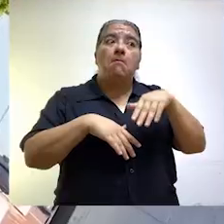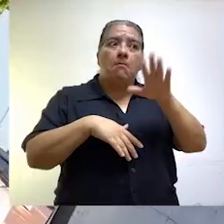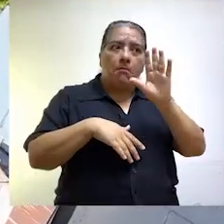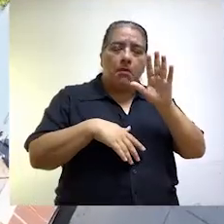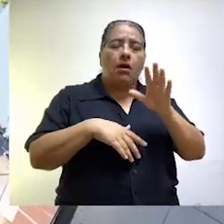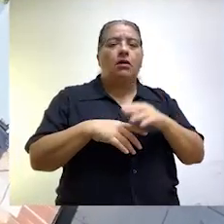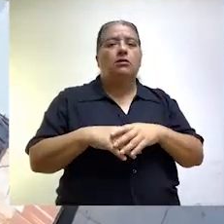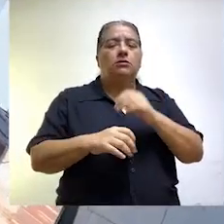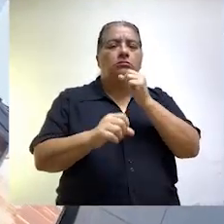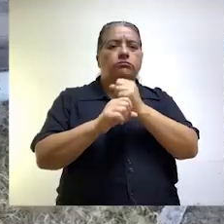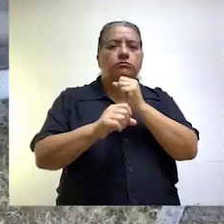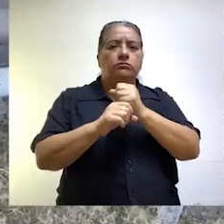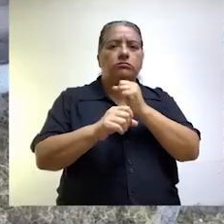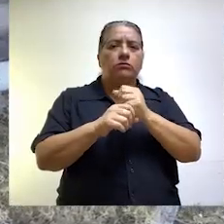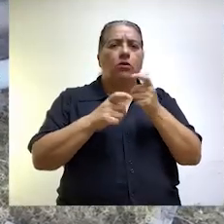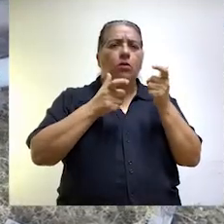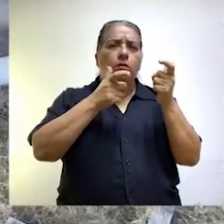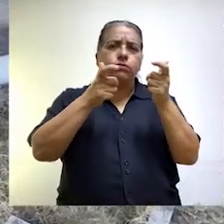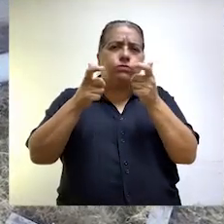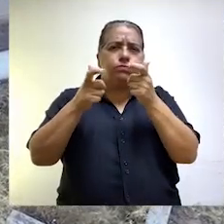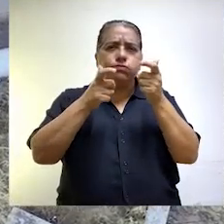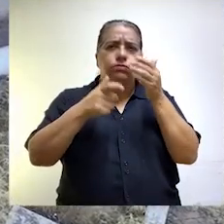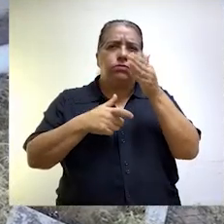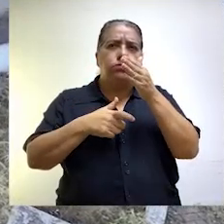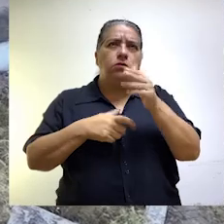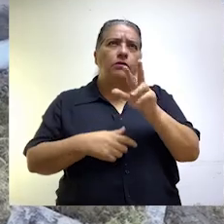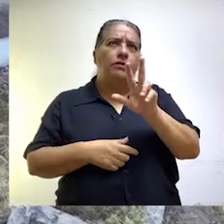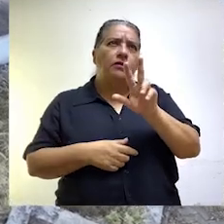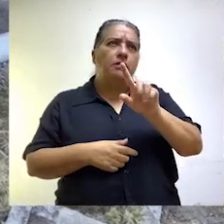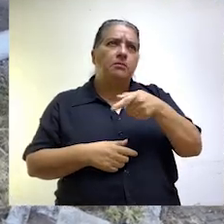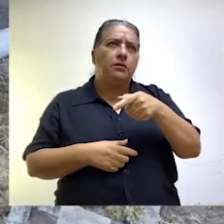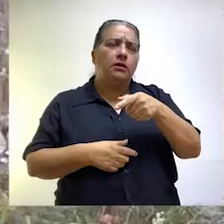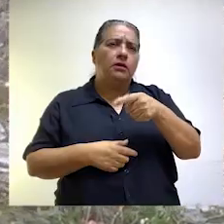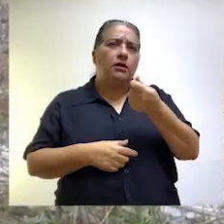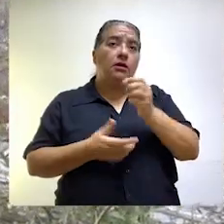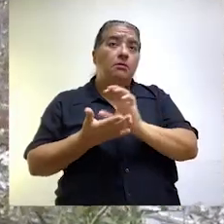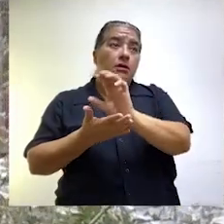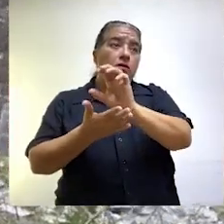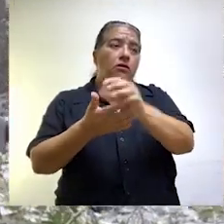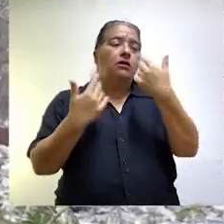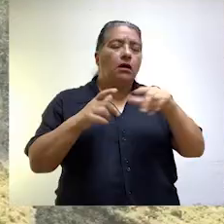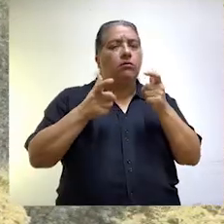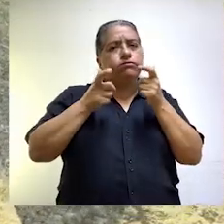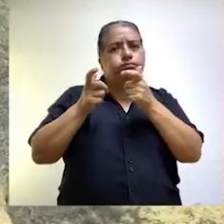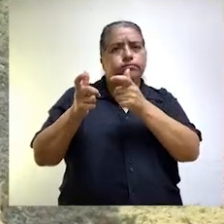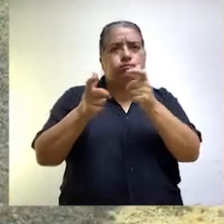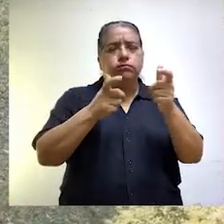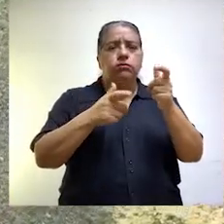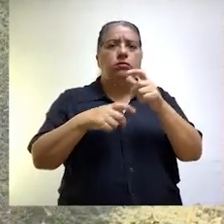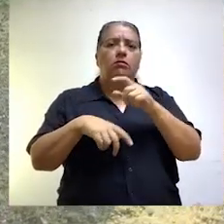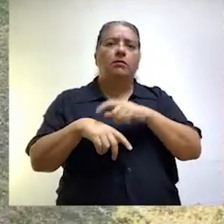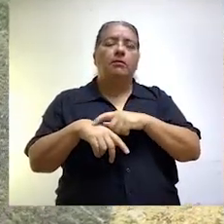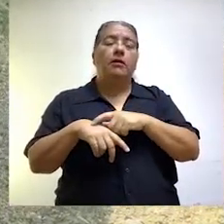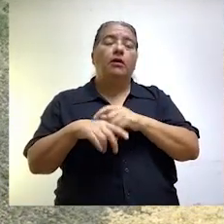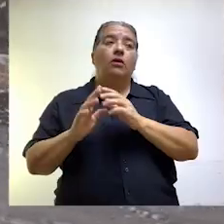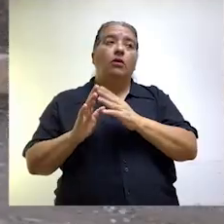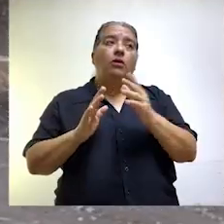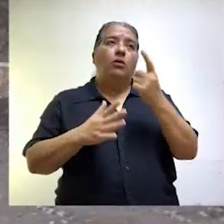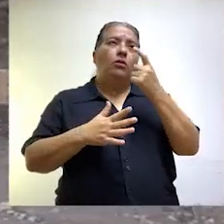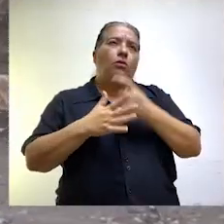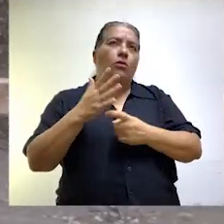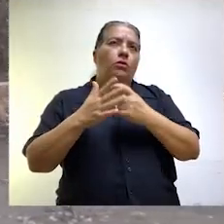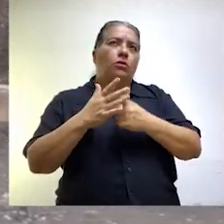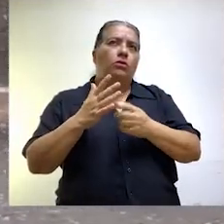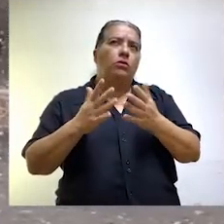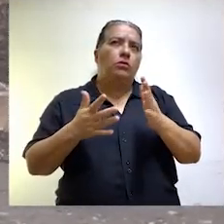mayoría, digamos, se han ejecutado control concurrente a más de 3.000 inversiones en este periodo, pero que tienen en términos de